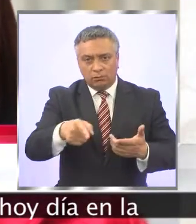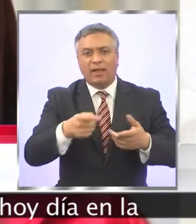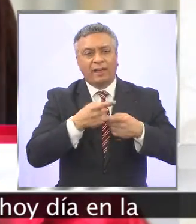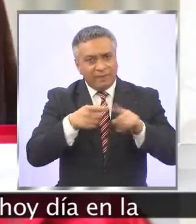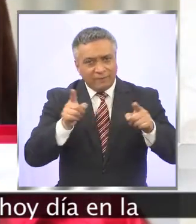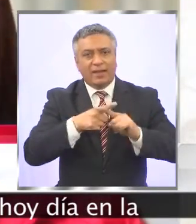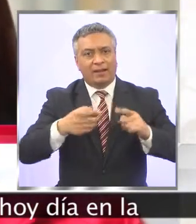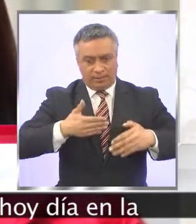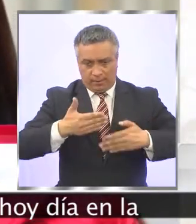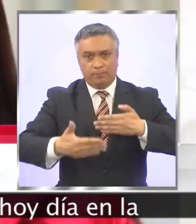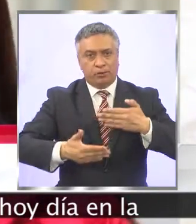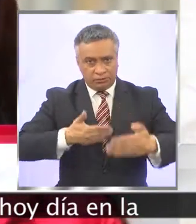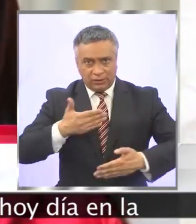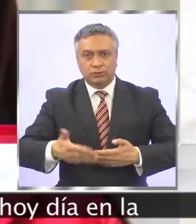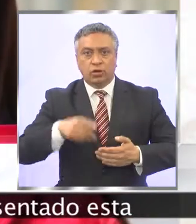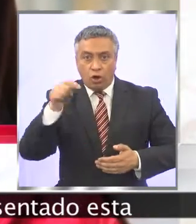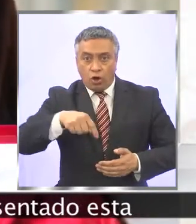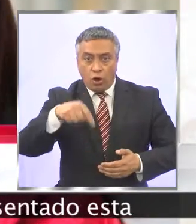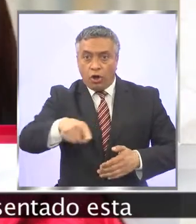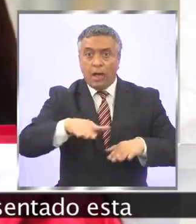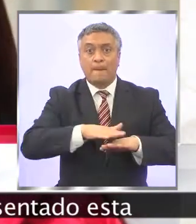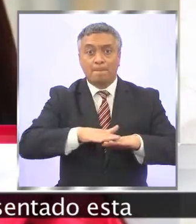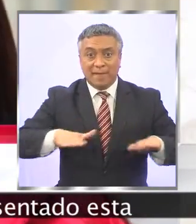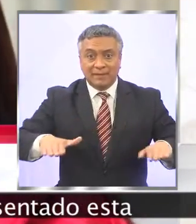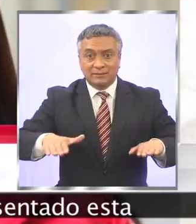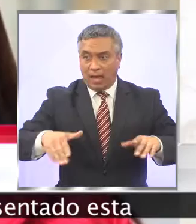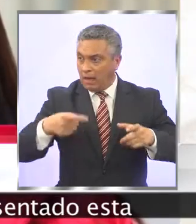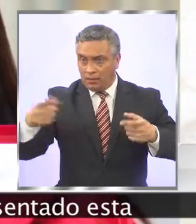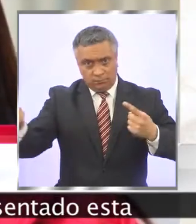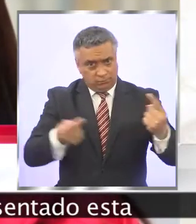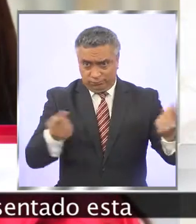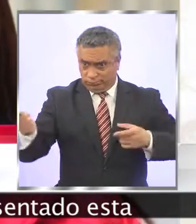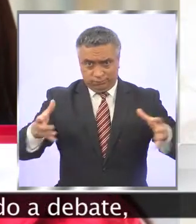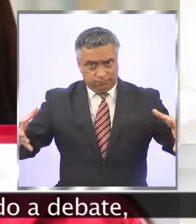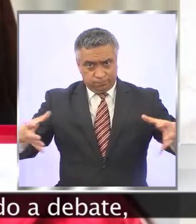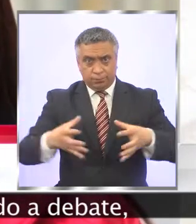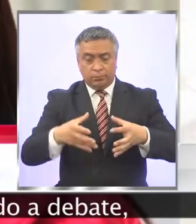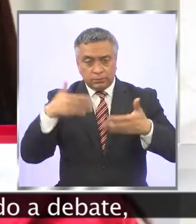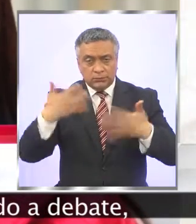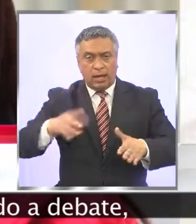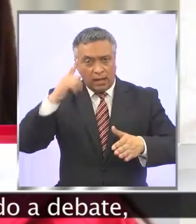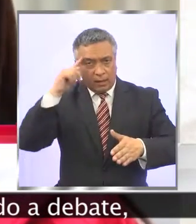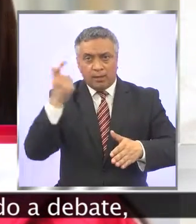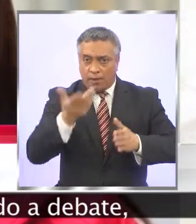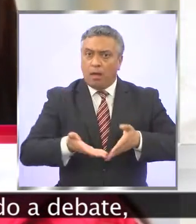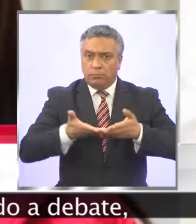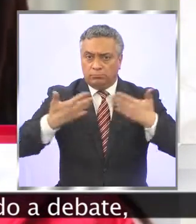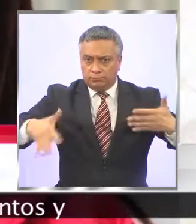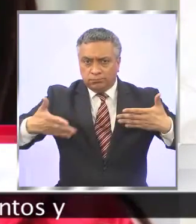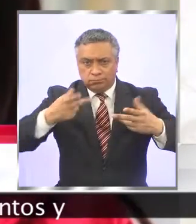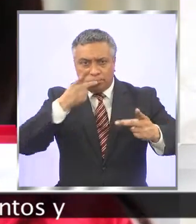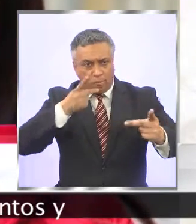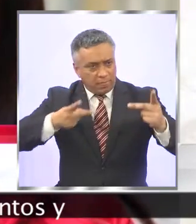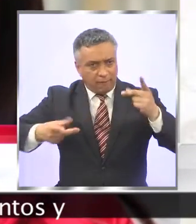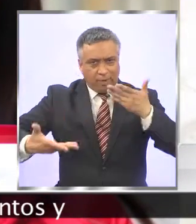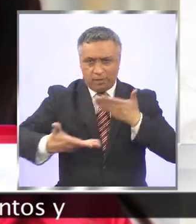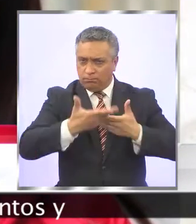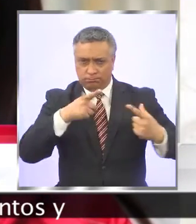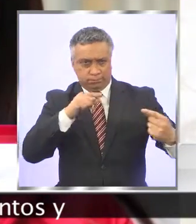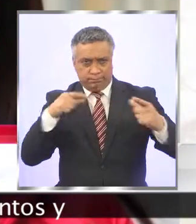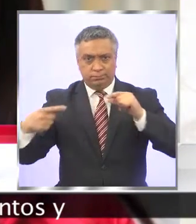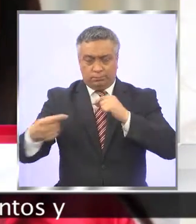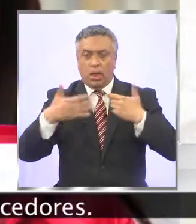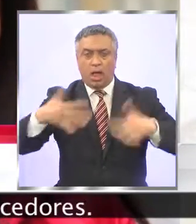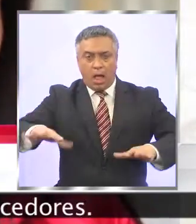procesos que vamos a pasar. Y hoy día en la Mesa Multisectorial hemos presentado esta iniciativa donde la hemos llevado a debate. Hemos sacado